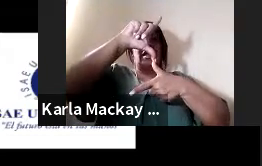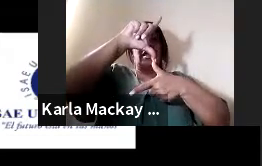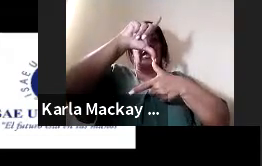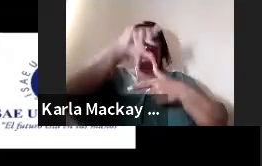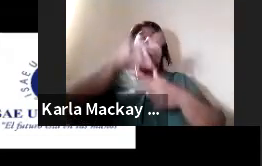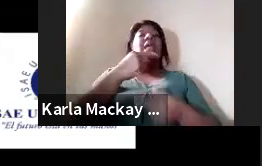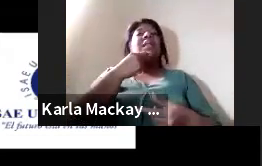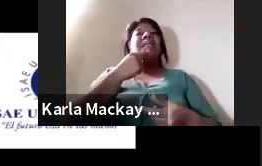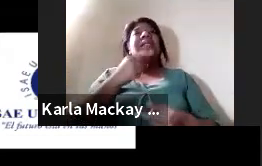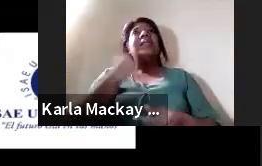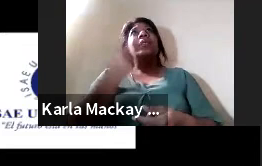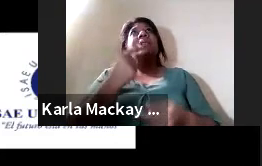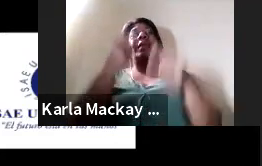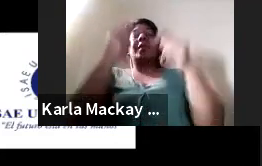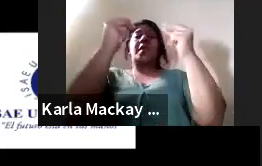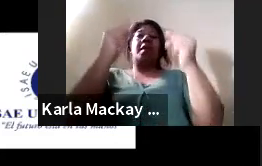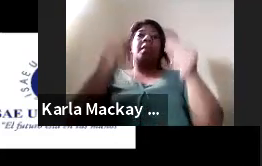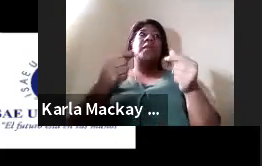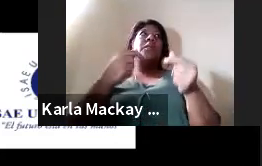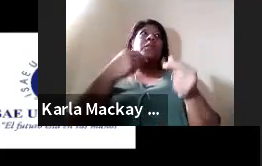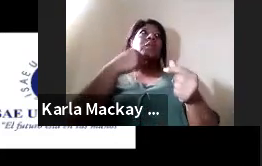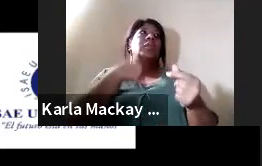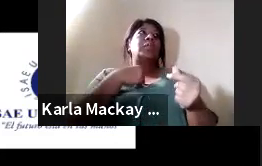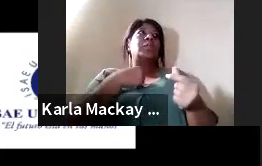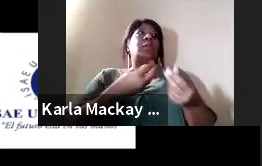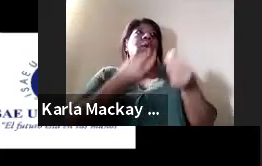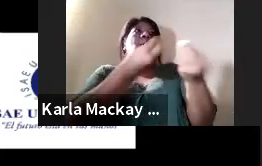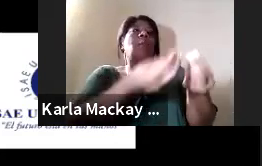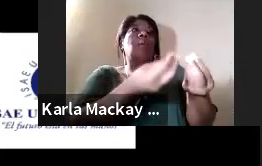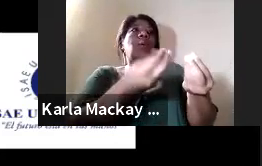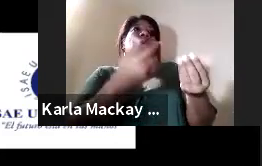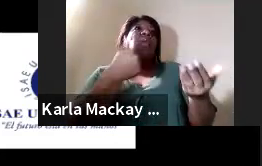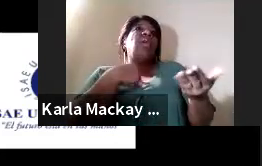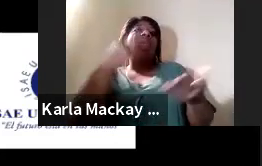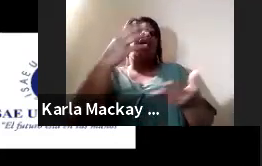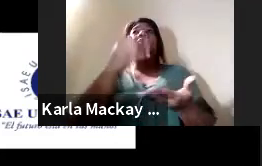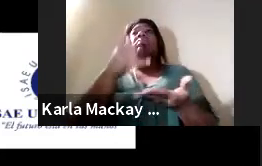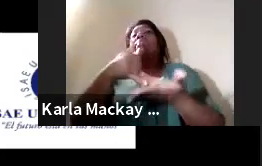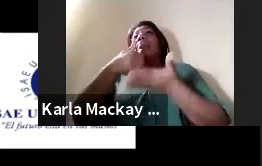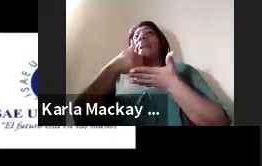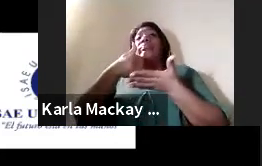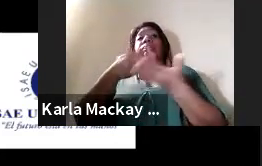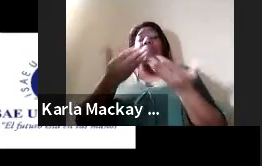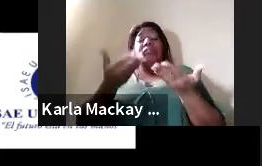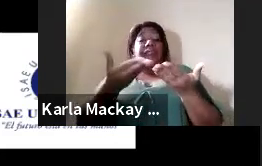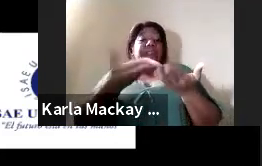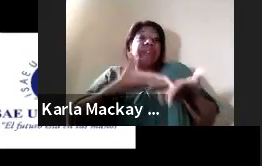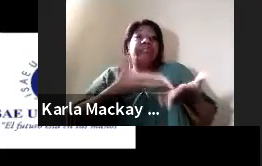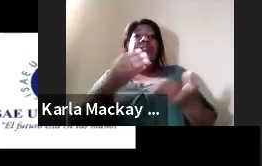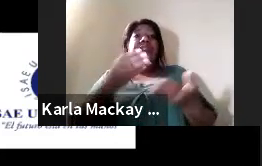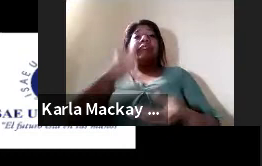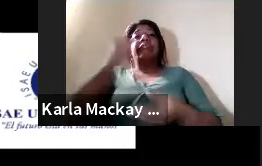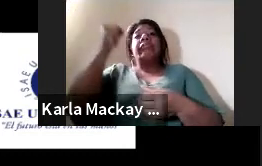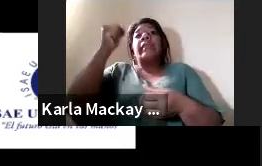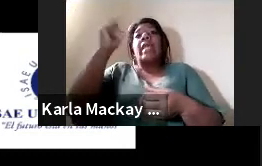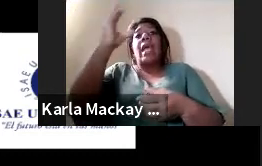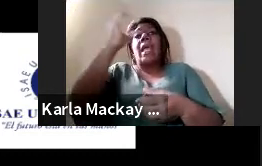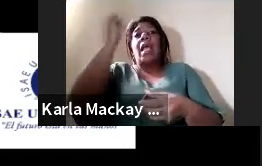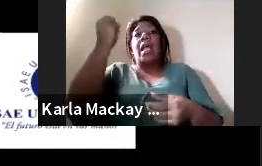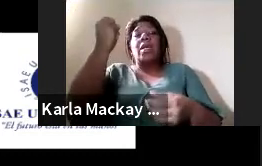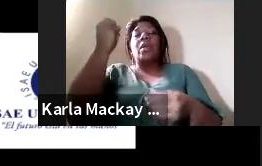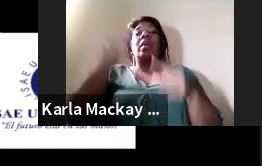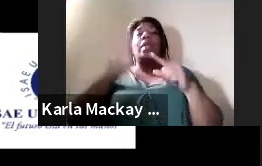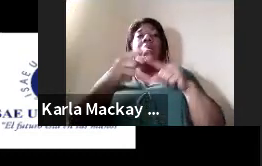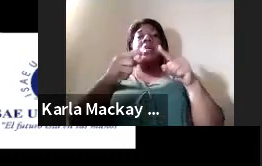que si yo invierto, ¿qué voy a obtener? O que si voy a obtener un nivel de acreditación, la investigación involucra y va